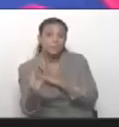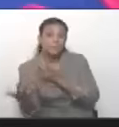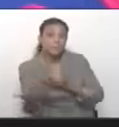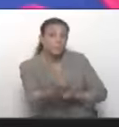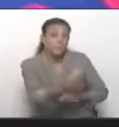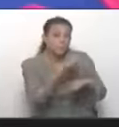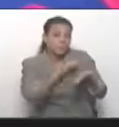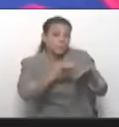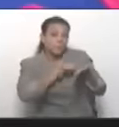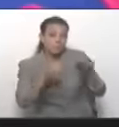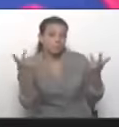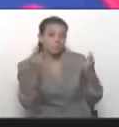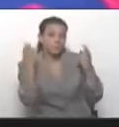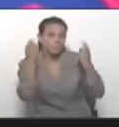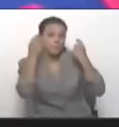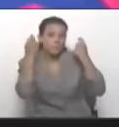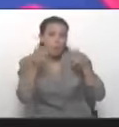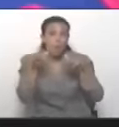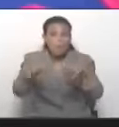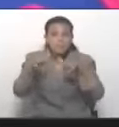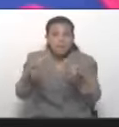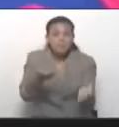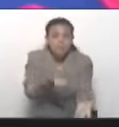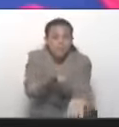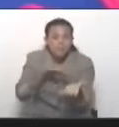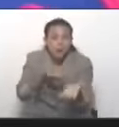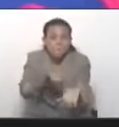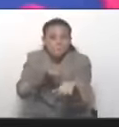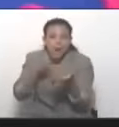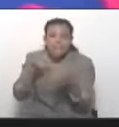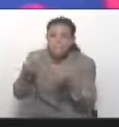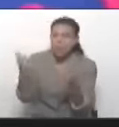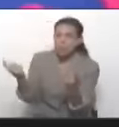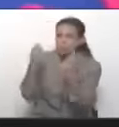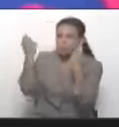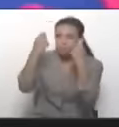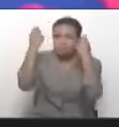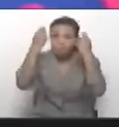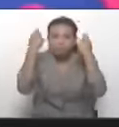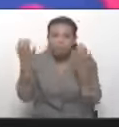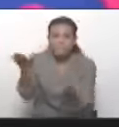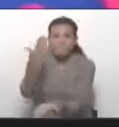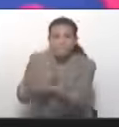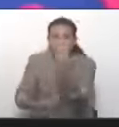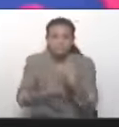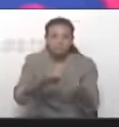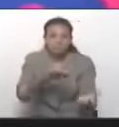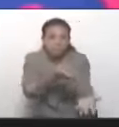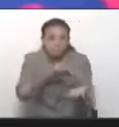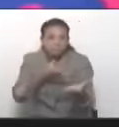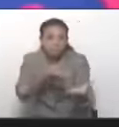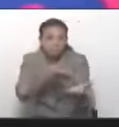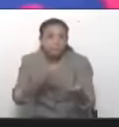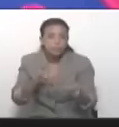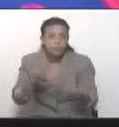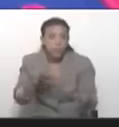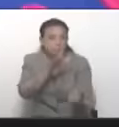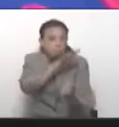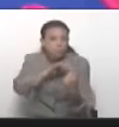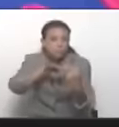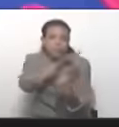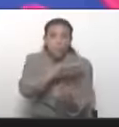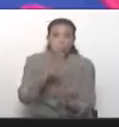Son los mismos promotores de las Guarimbas, de la violencia. Los mismos promotores. Violencia, Guarimba, chantaje